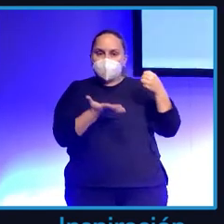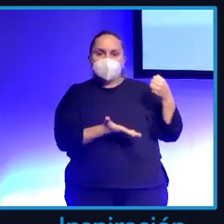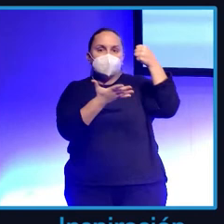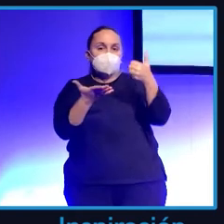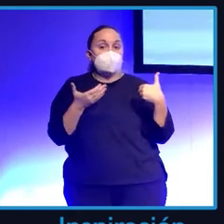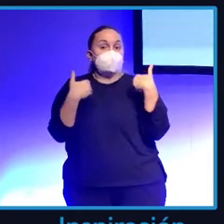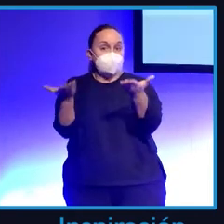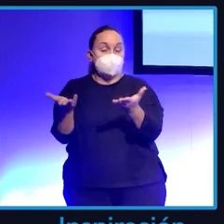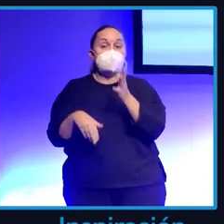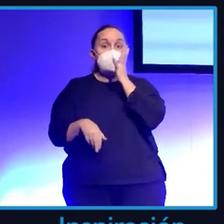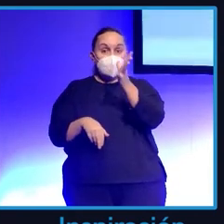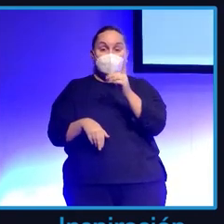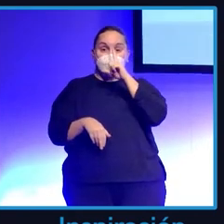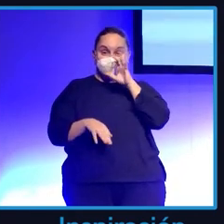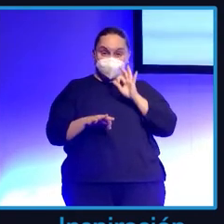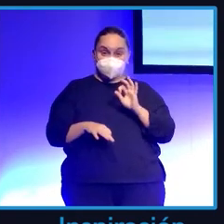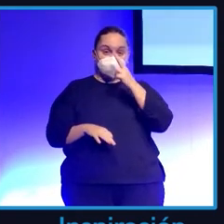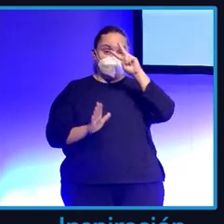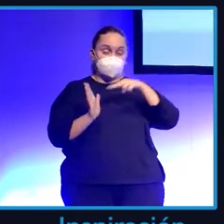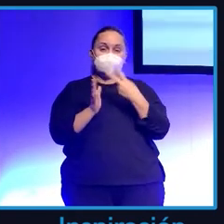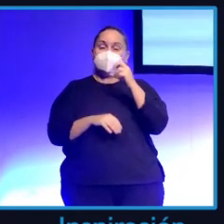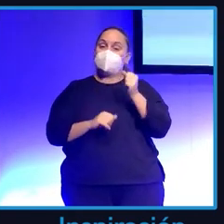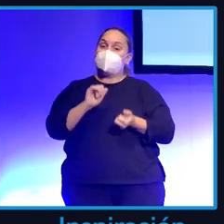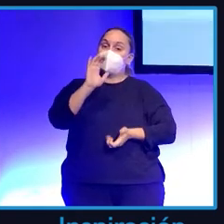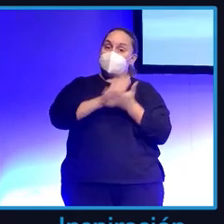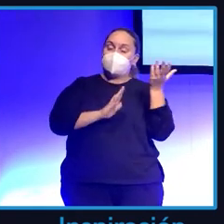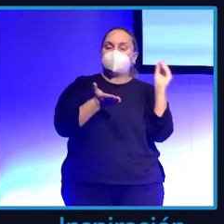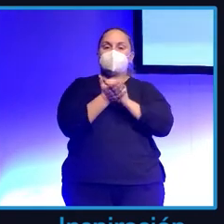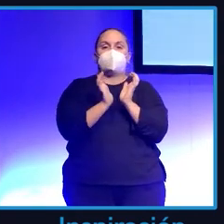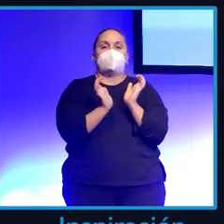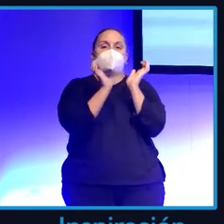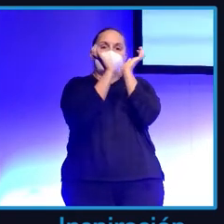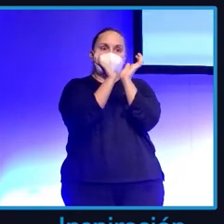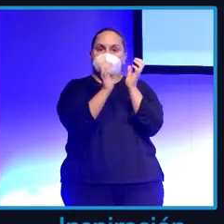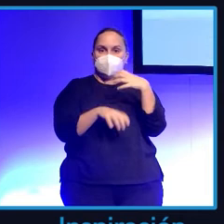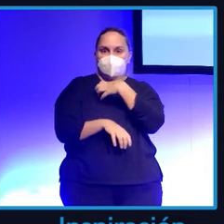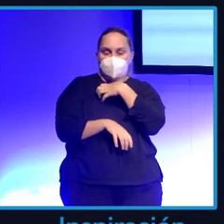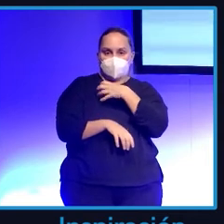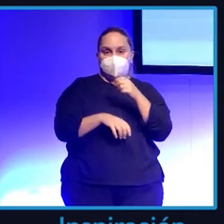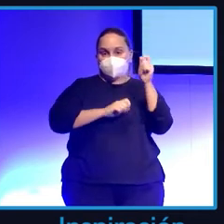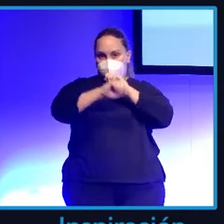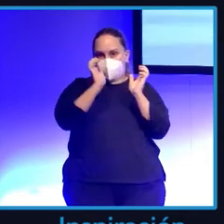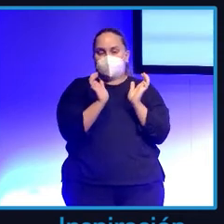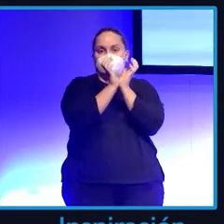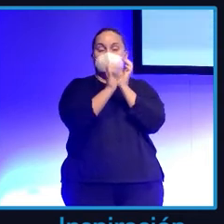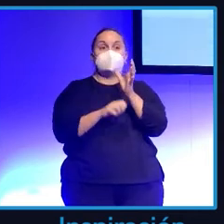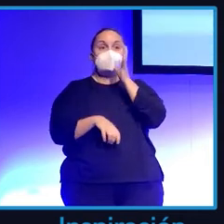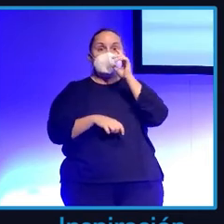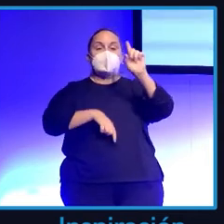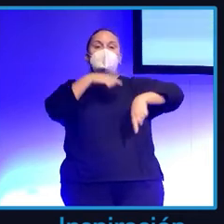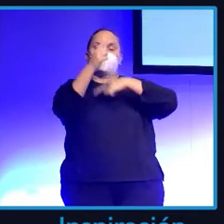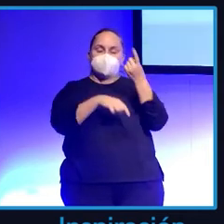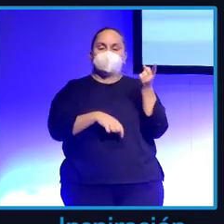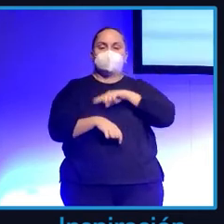yo no había podido ese año. Ir con UNICEF a Níger. Al año siguiente estuvimos en los campos de refugiados sirios en Jordán y también